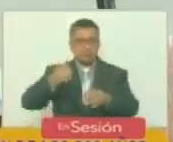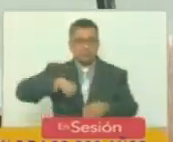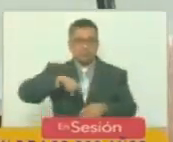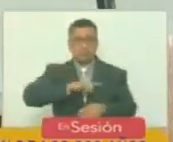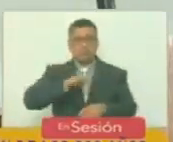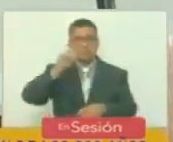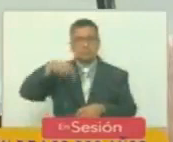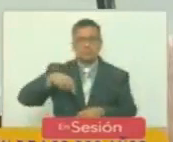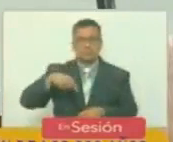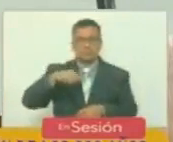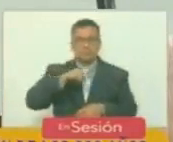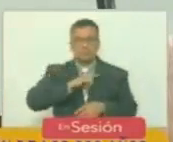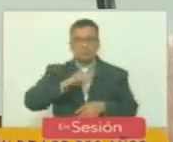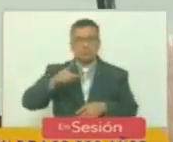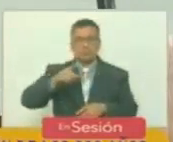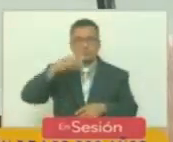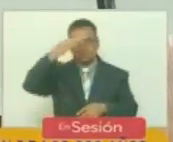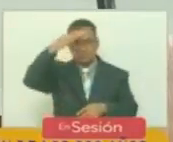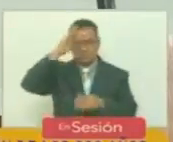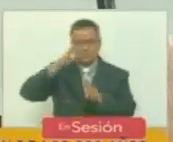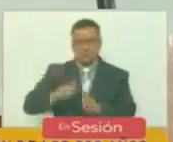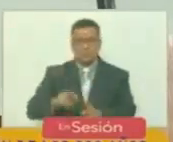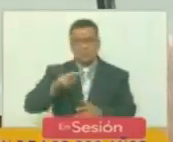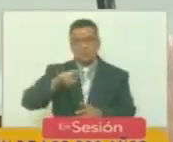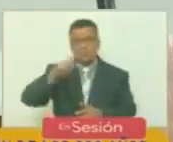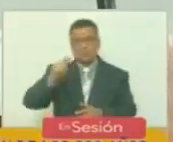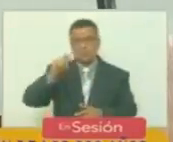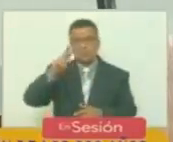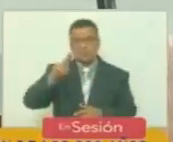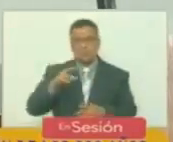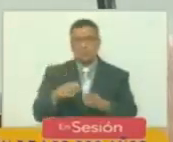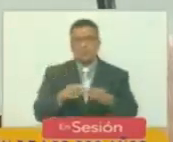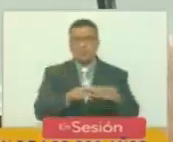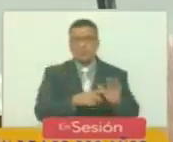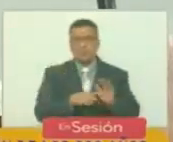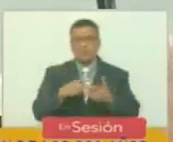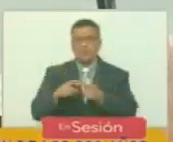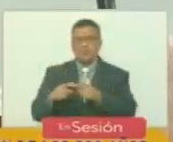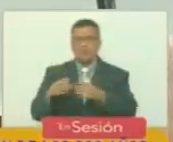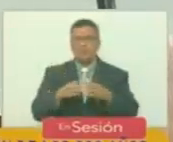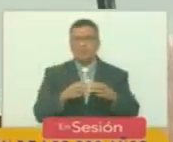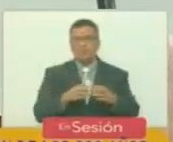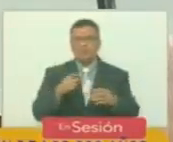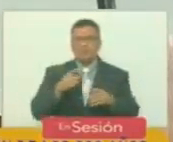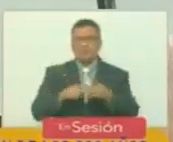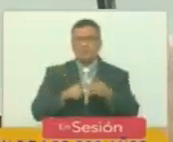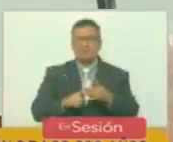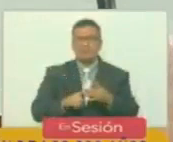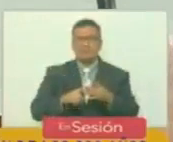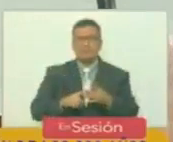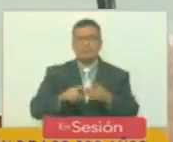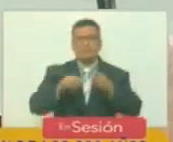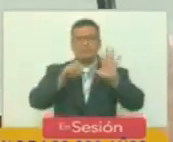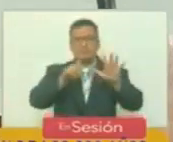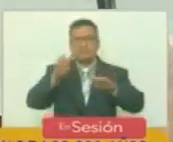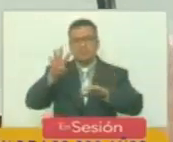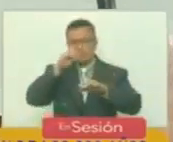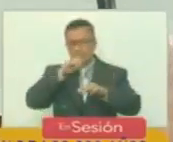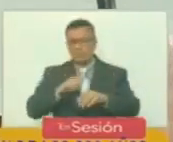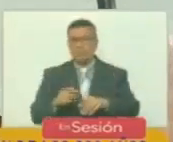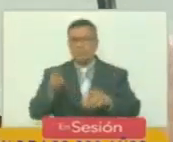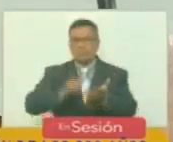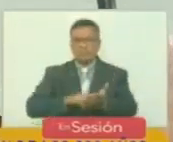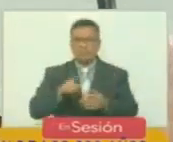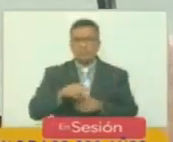también comandante Fidel Castro Ruth a quien debemos rendir 69 años después del Moncada un homenaje